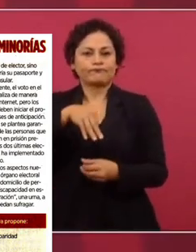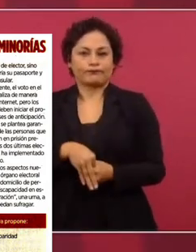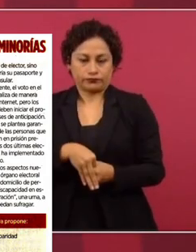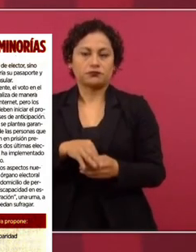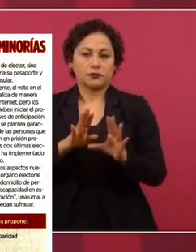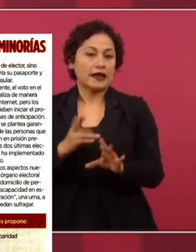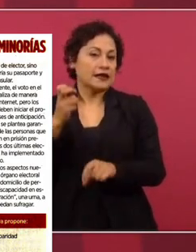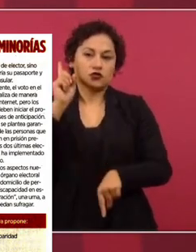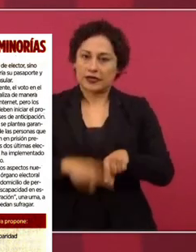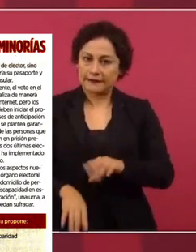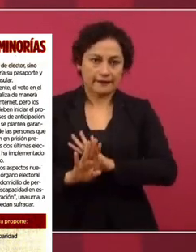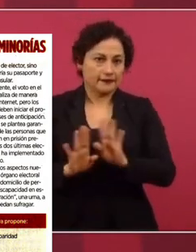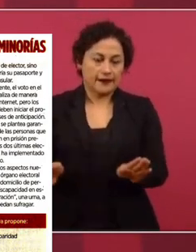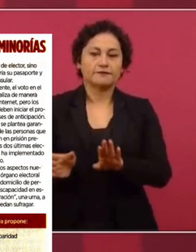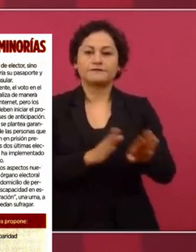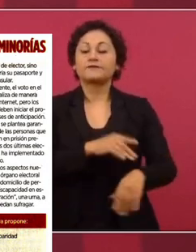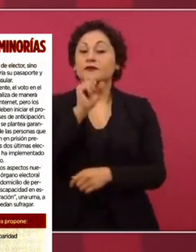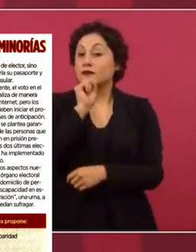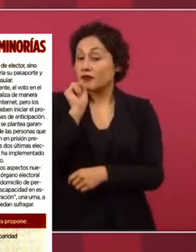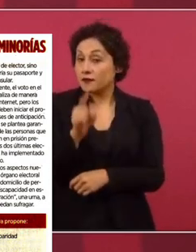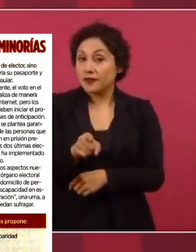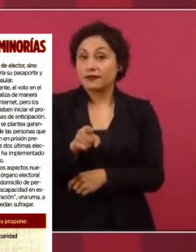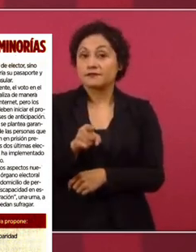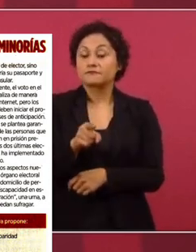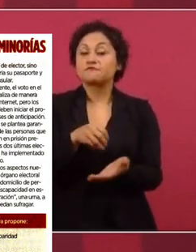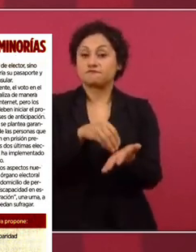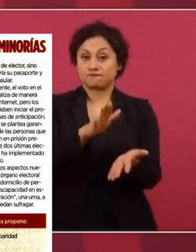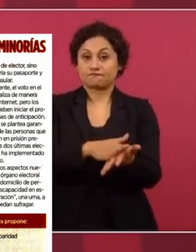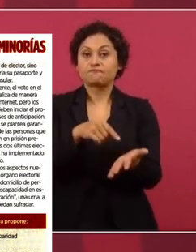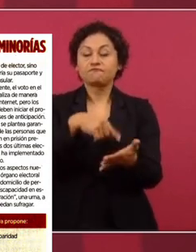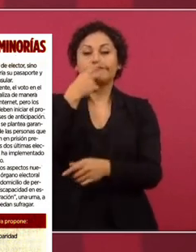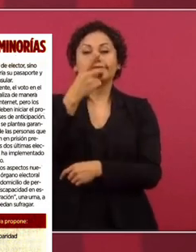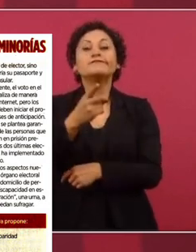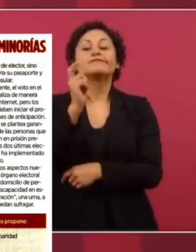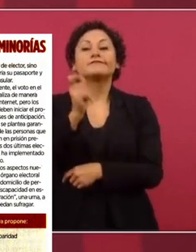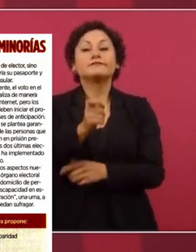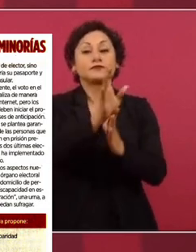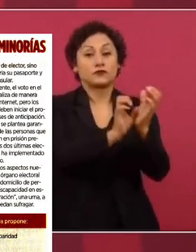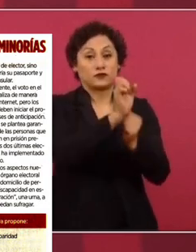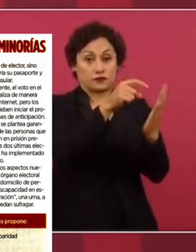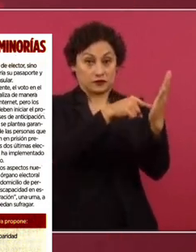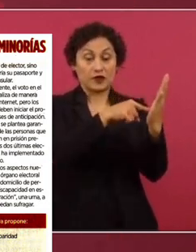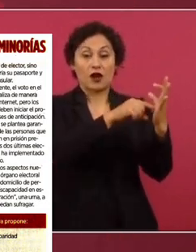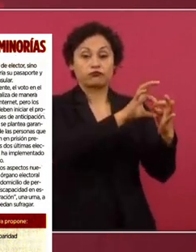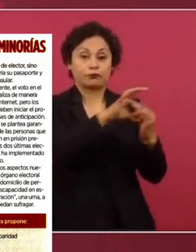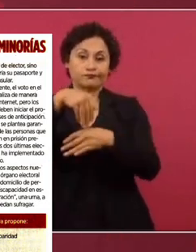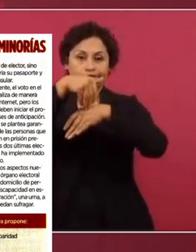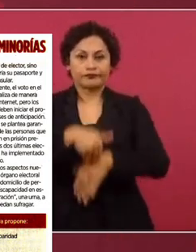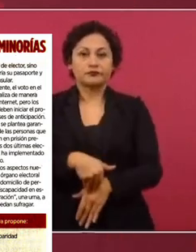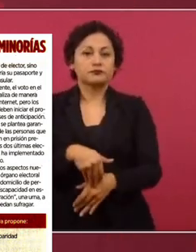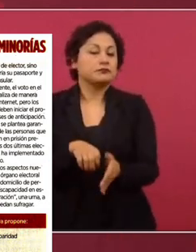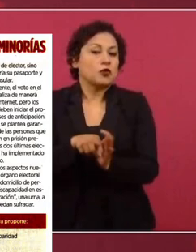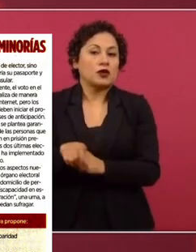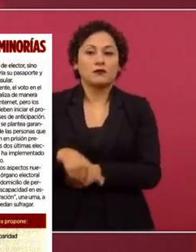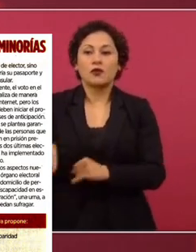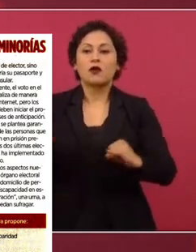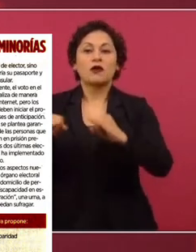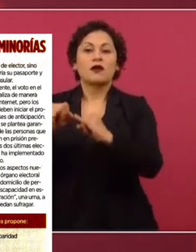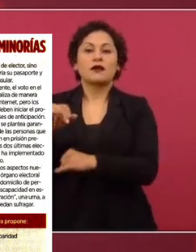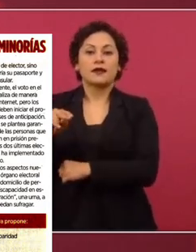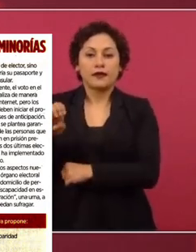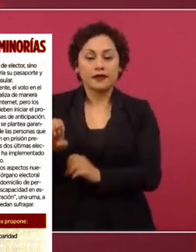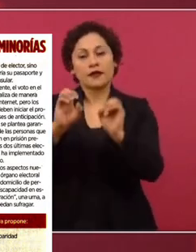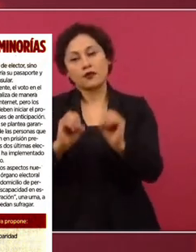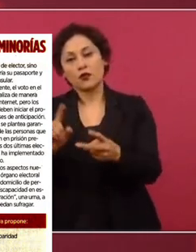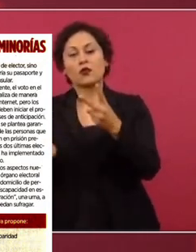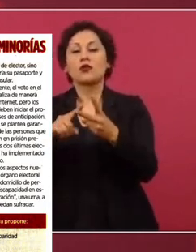se reconoce constitucionalmente que no pueden ya el Instituto Electoral o el